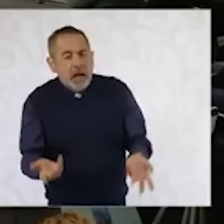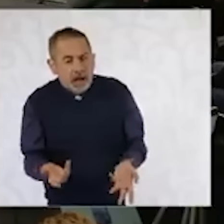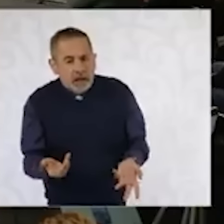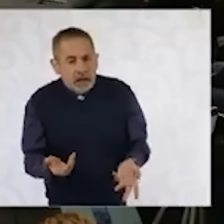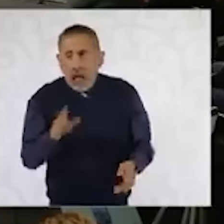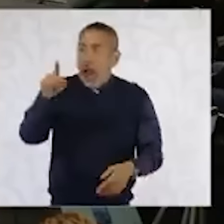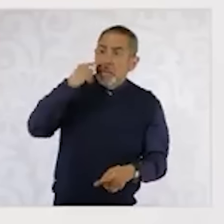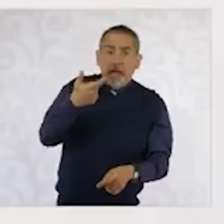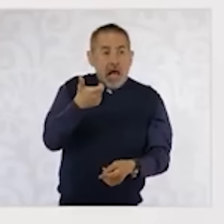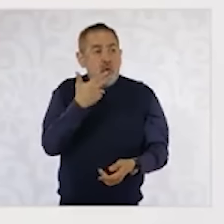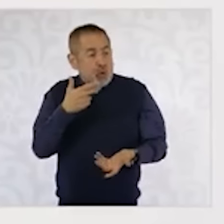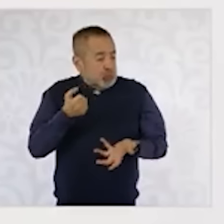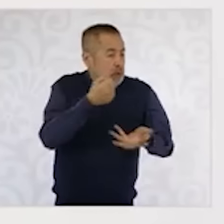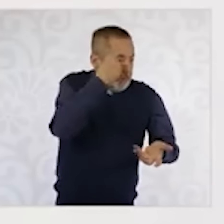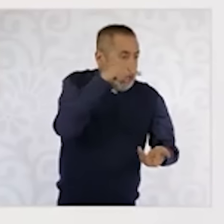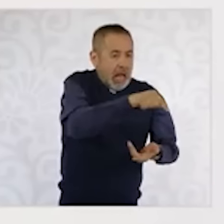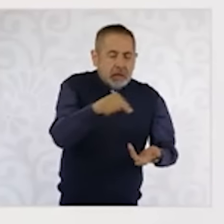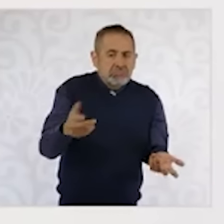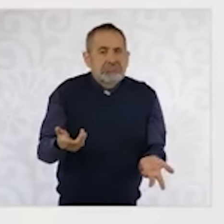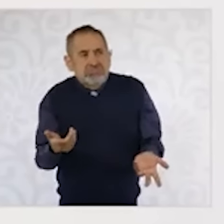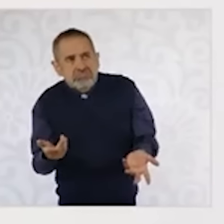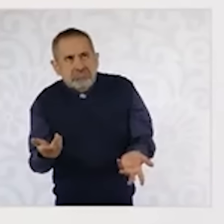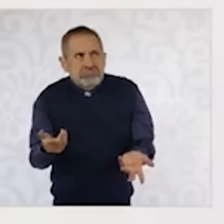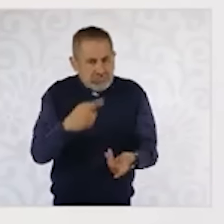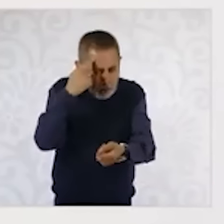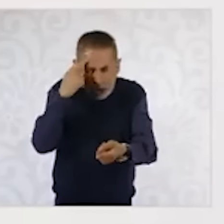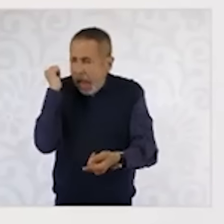usaron para el desarrollo del país. ¿Se acuerdan de alguna?